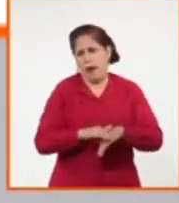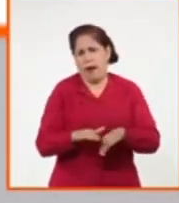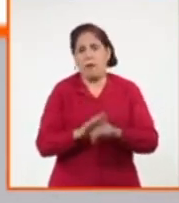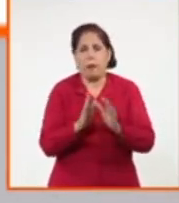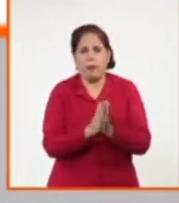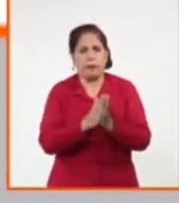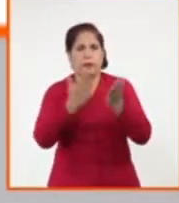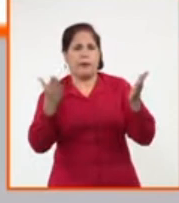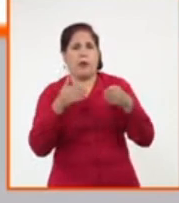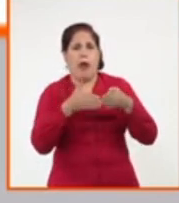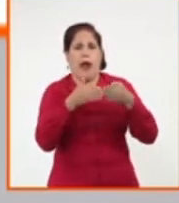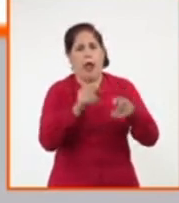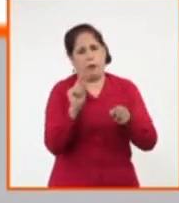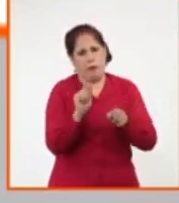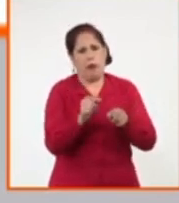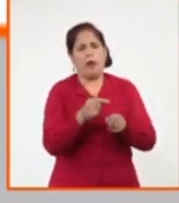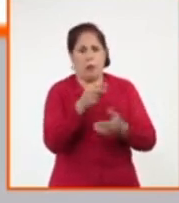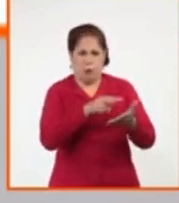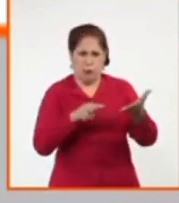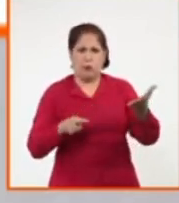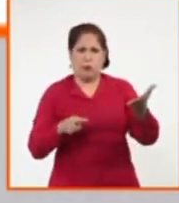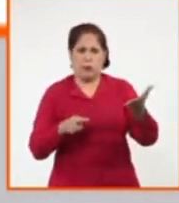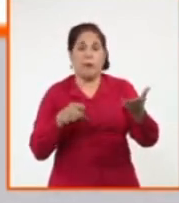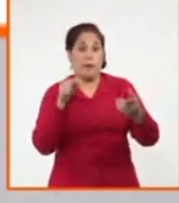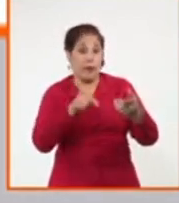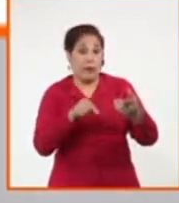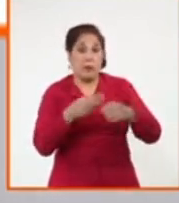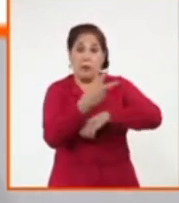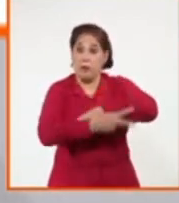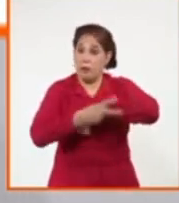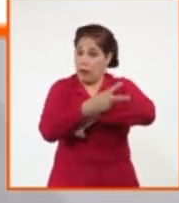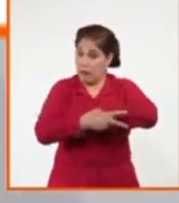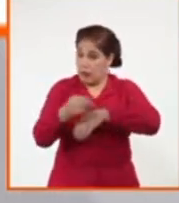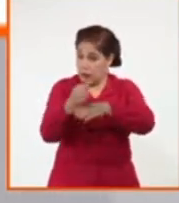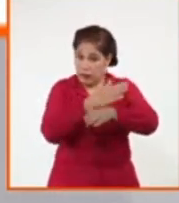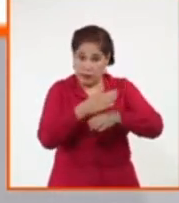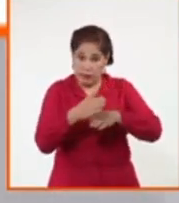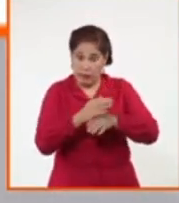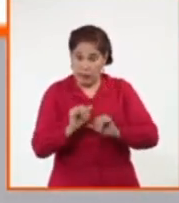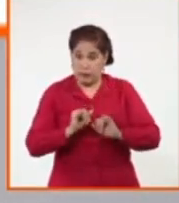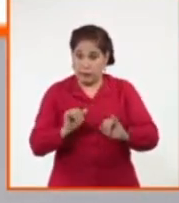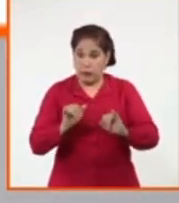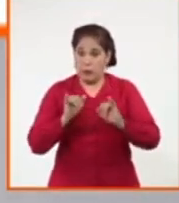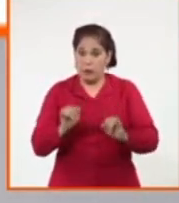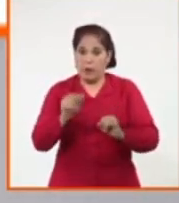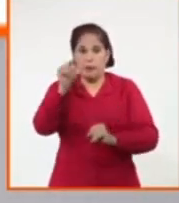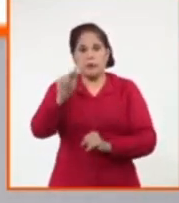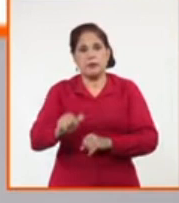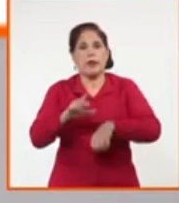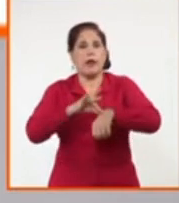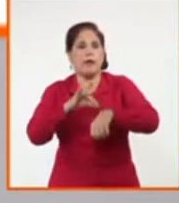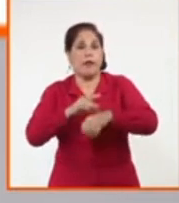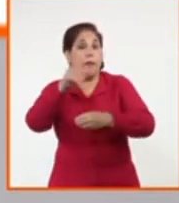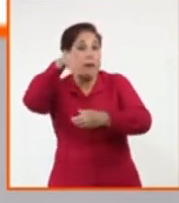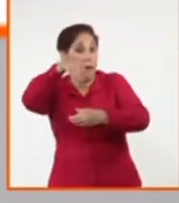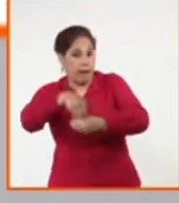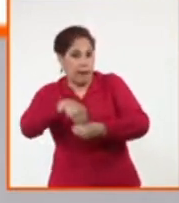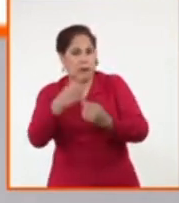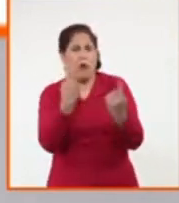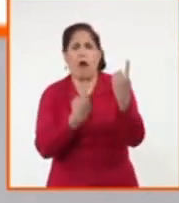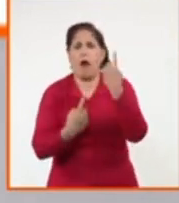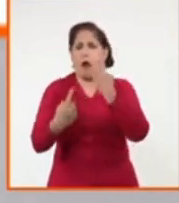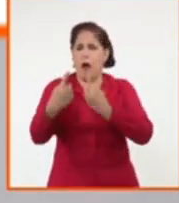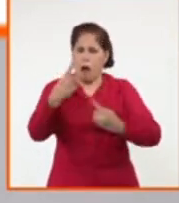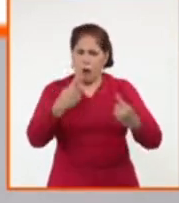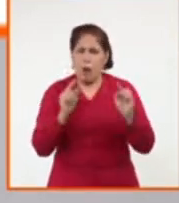están publicados. Se les aplica, estos son países que han notificado casos, incluso algunos de